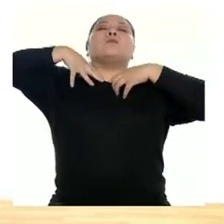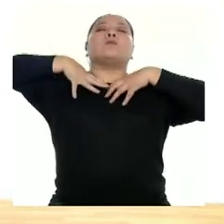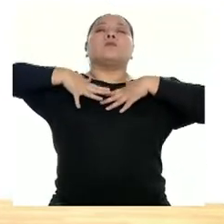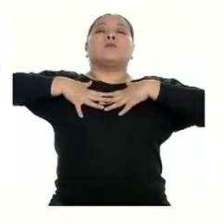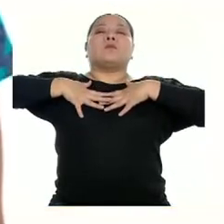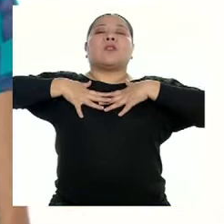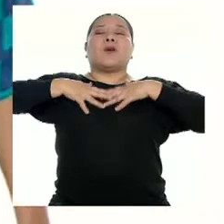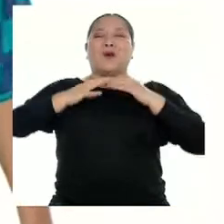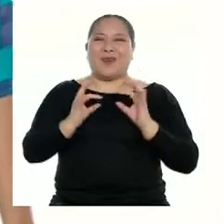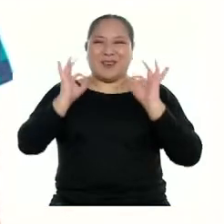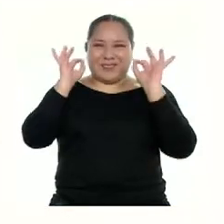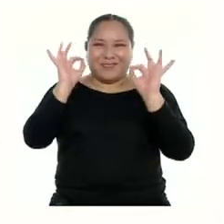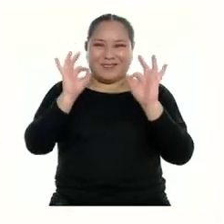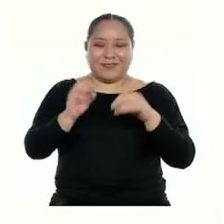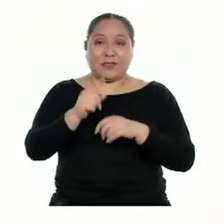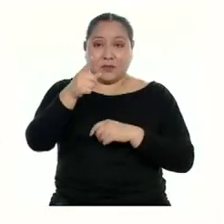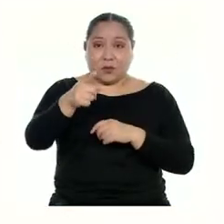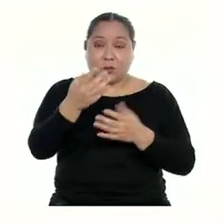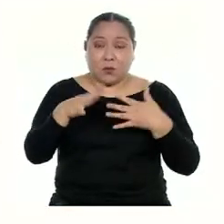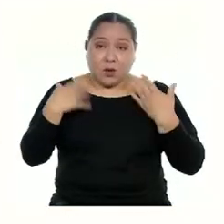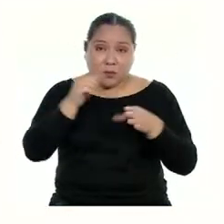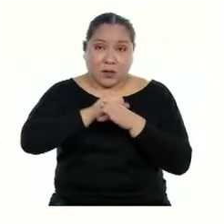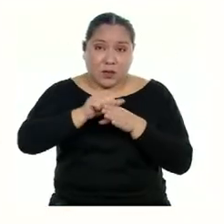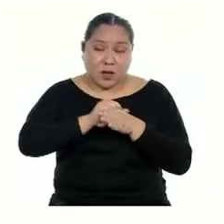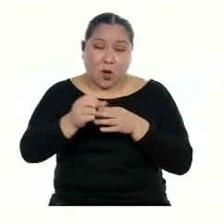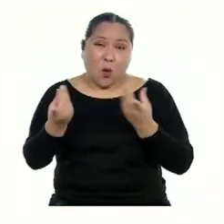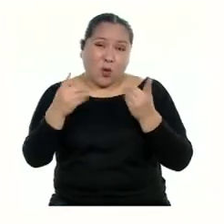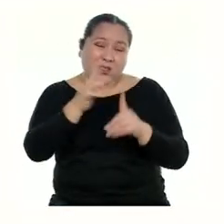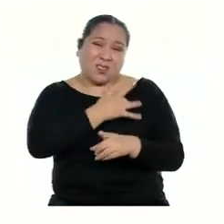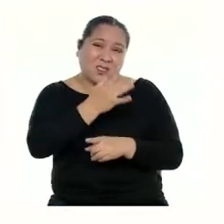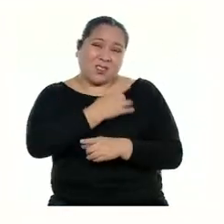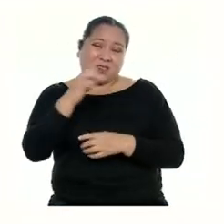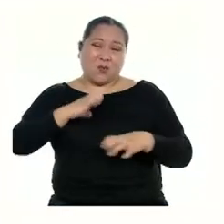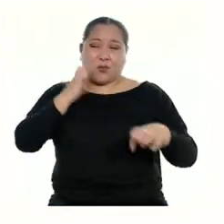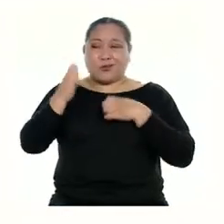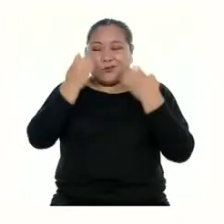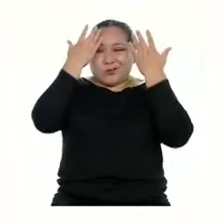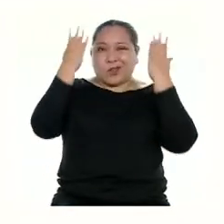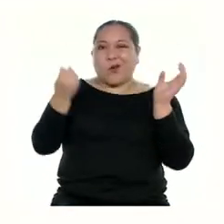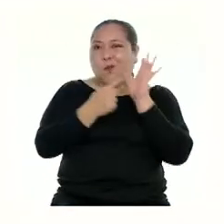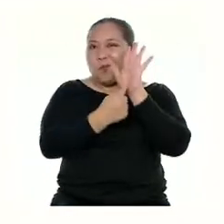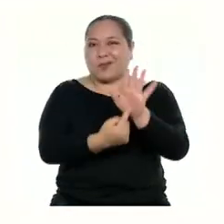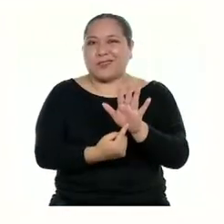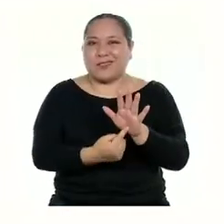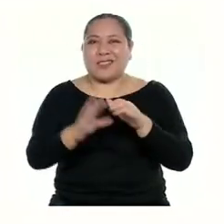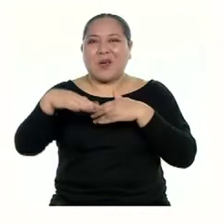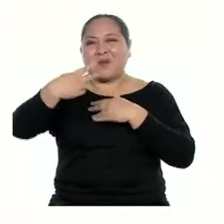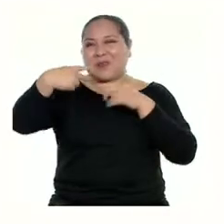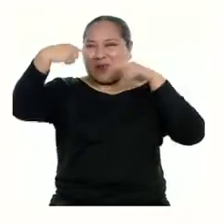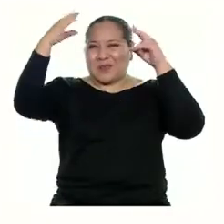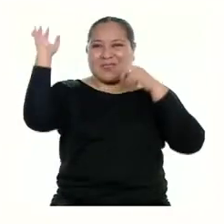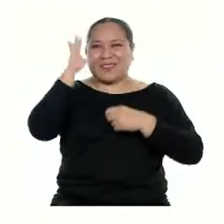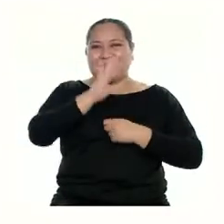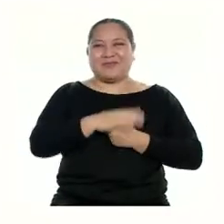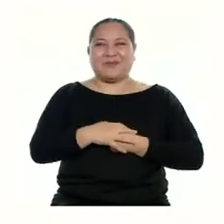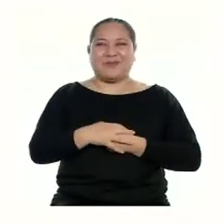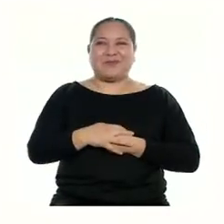Eso es. Te invito a que hagas este ejercicio cada vez que sientas una emoción y no sepas cómo expresarla. Nos vemos en una próxima.